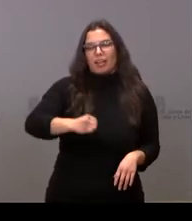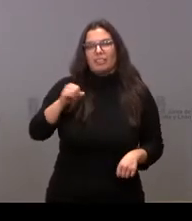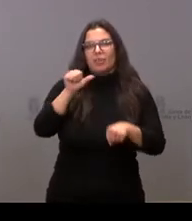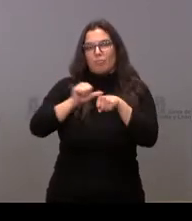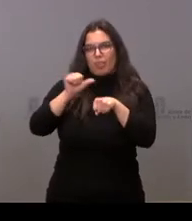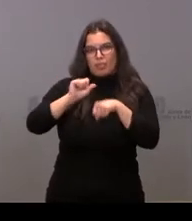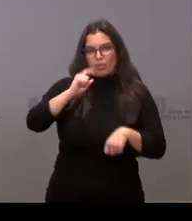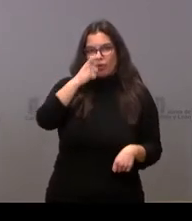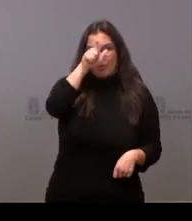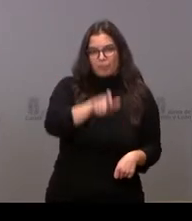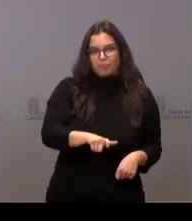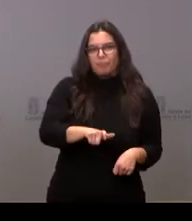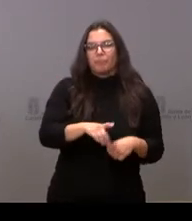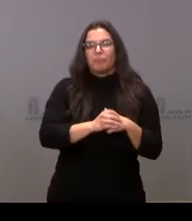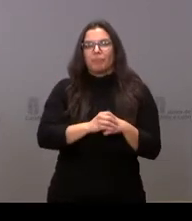primer lugar.